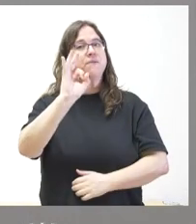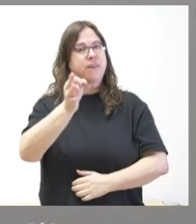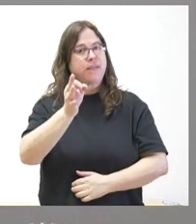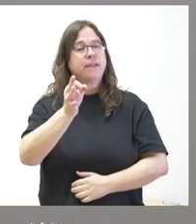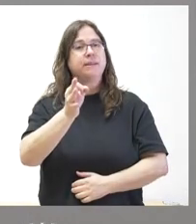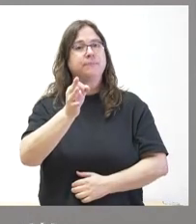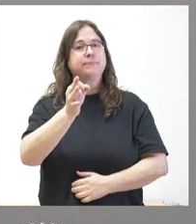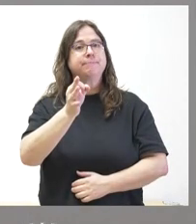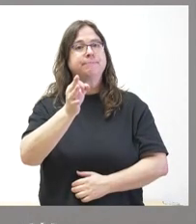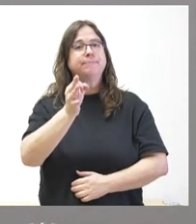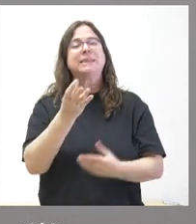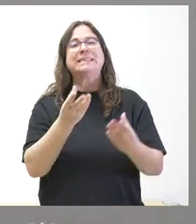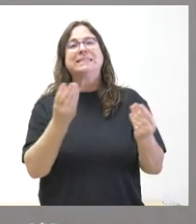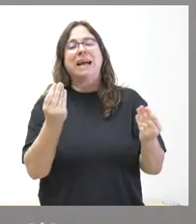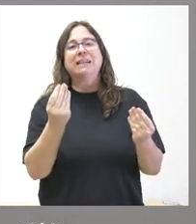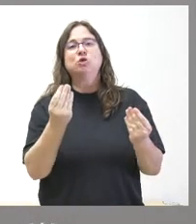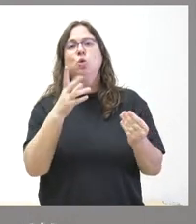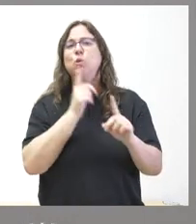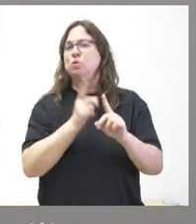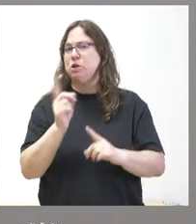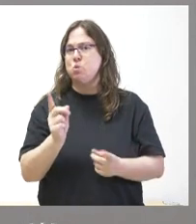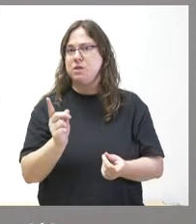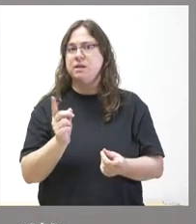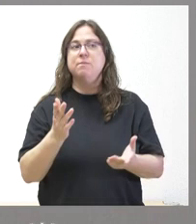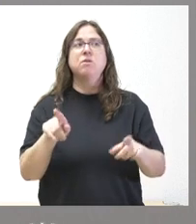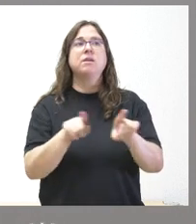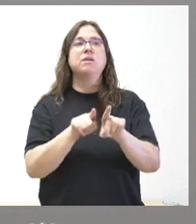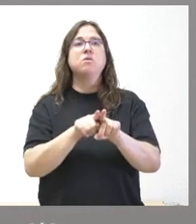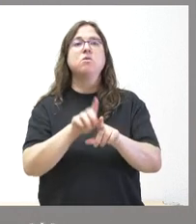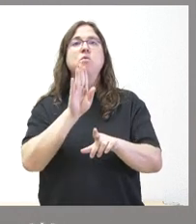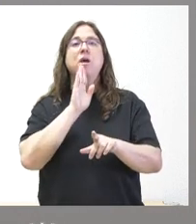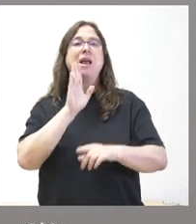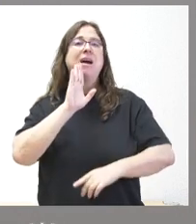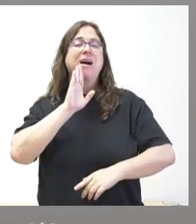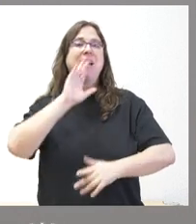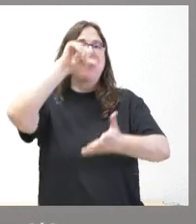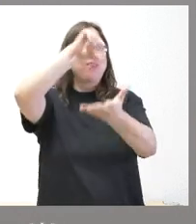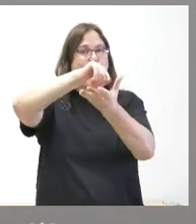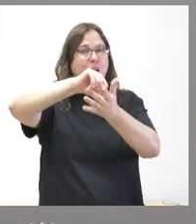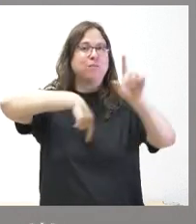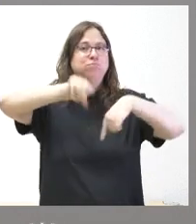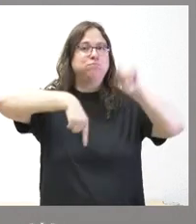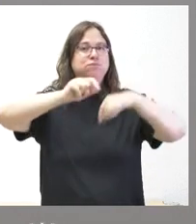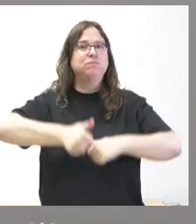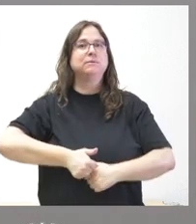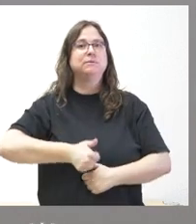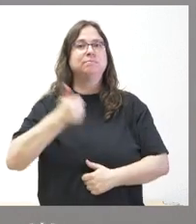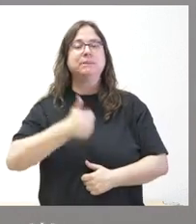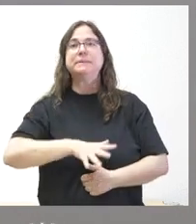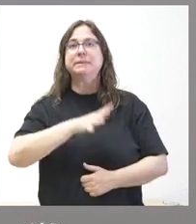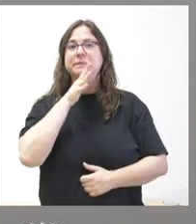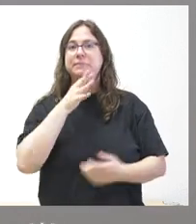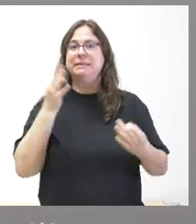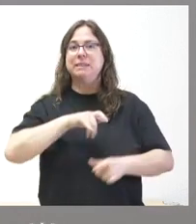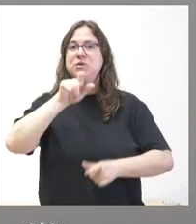numeroso en su utilización como puede ser en los grandes centros urbanos, sí que es muy importante para muchas